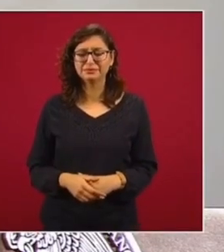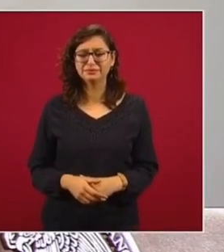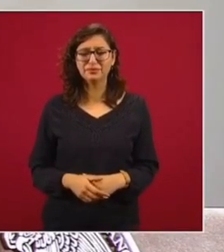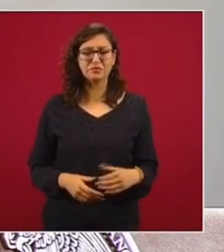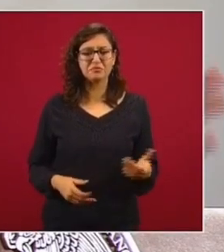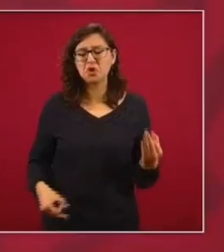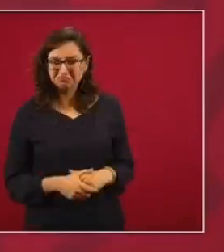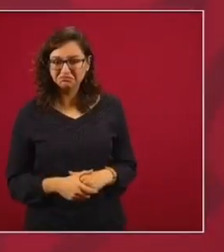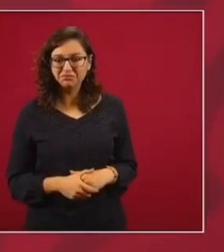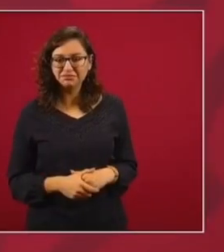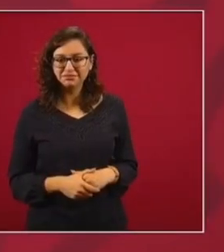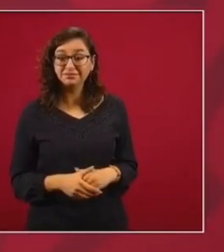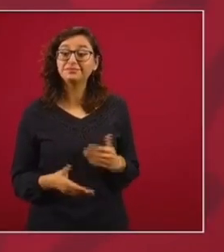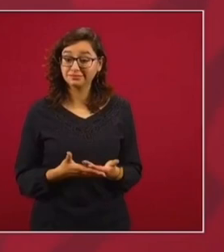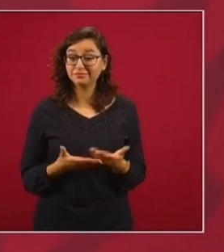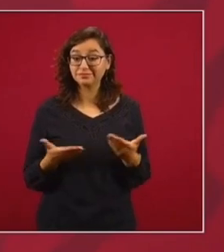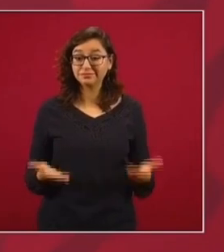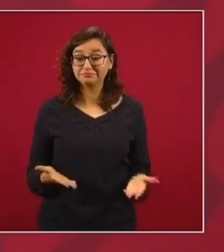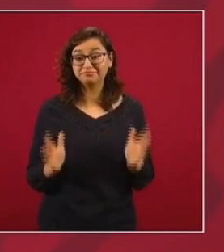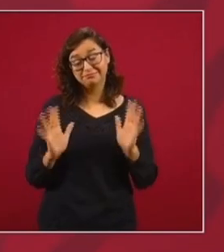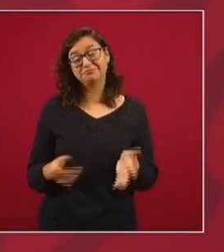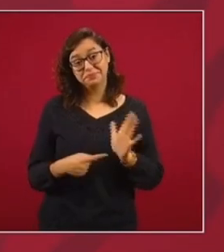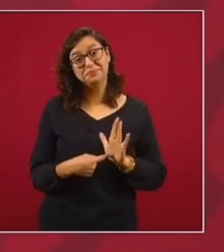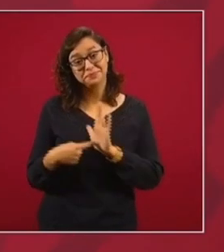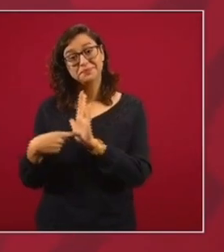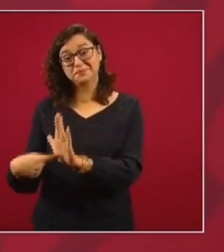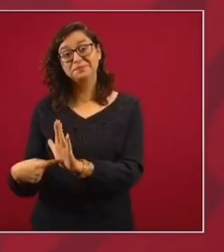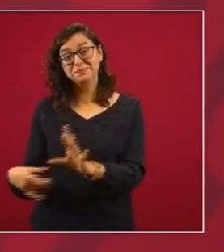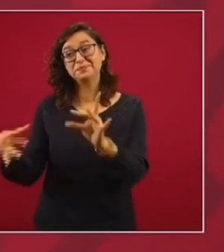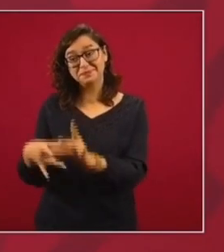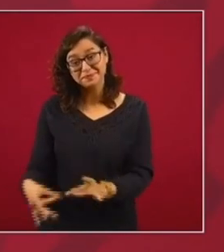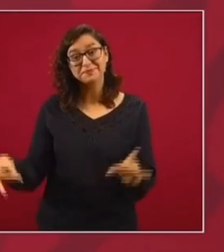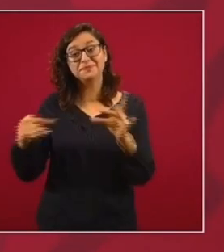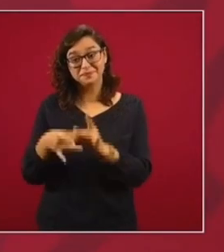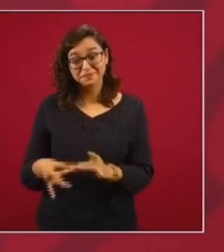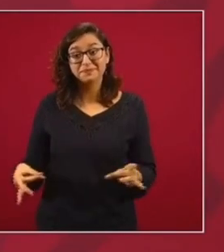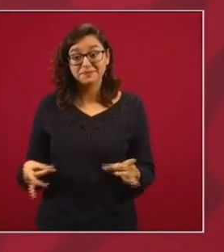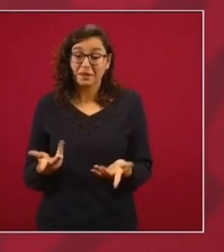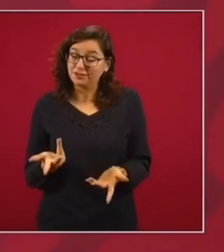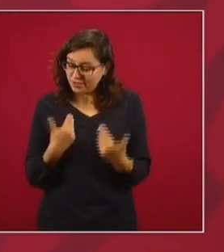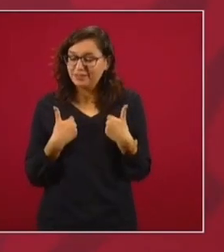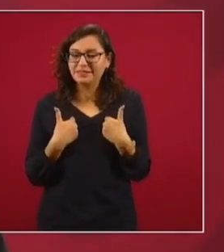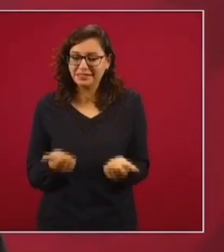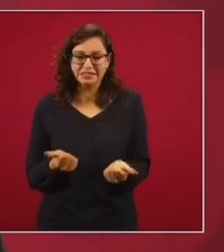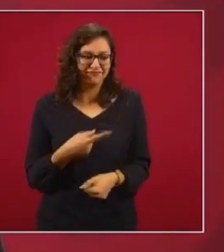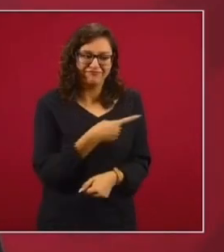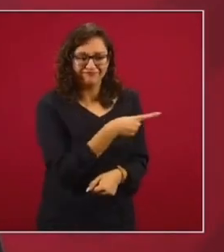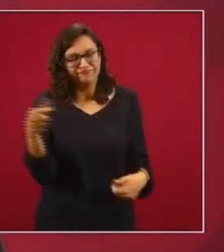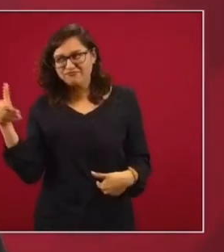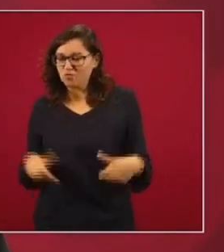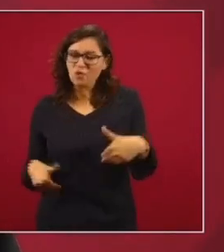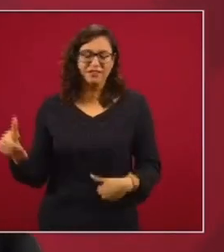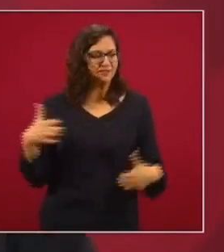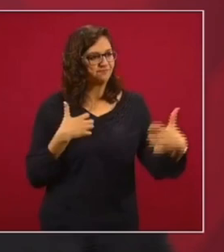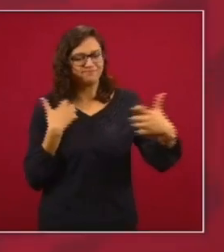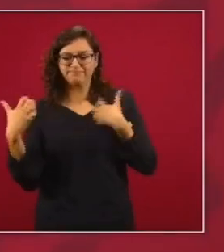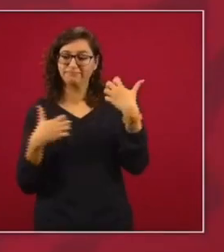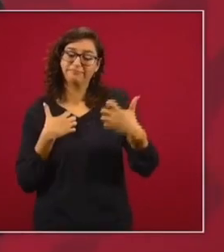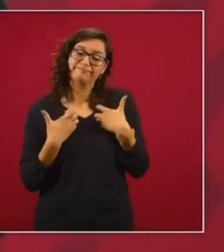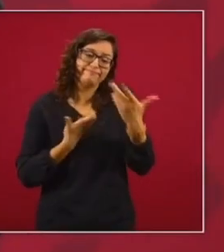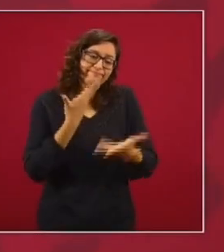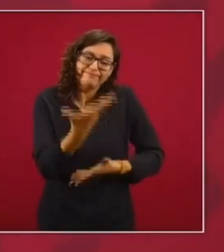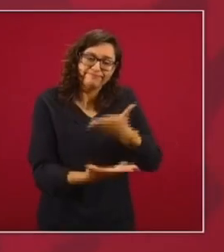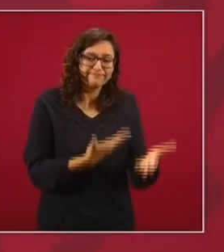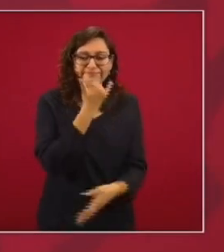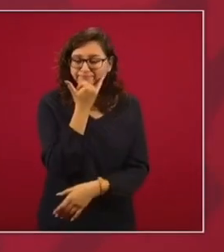Toda la apariencia. Ahora, por eso me detengo. sea, causa algún malestar, alguna molestia. Ofrezco